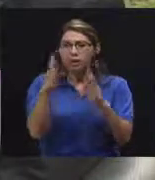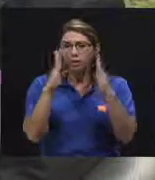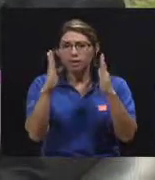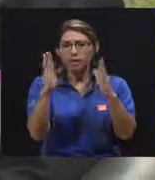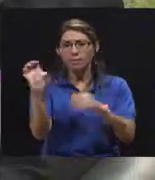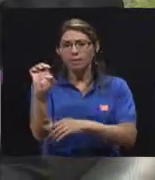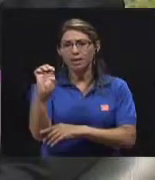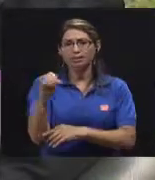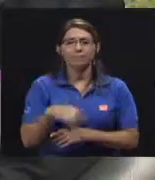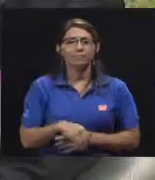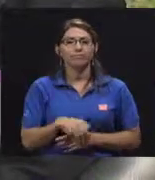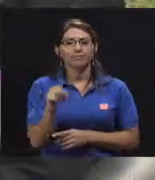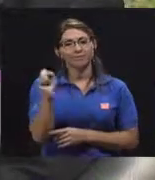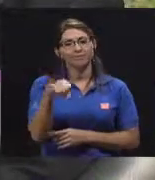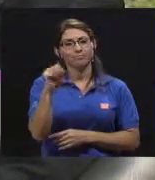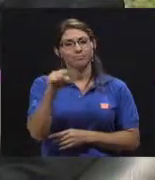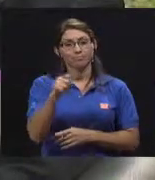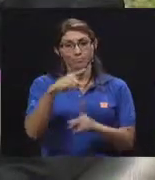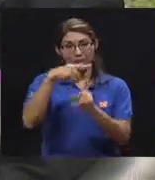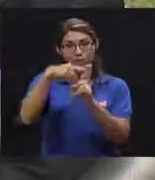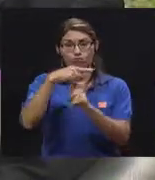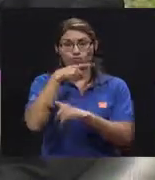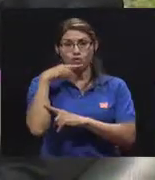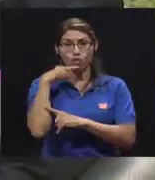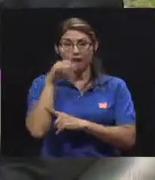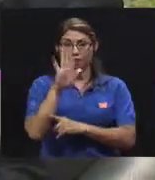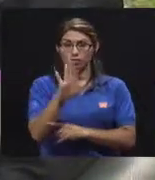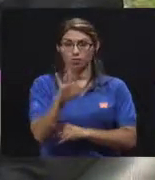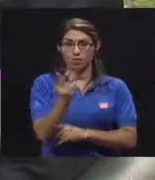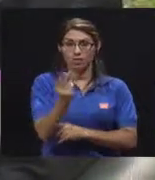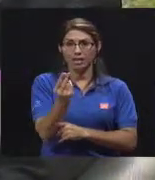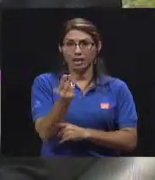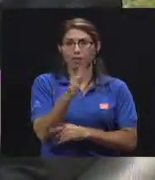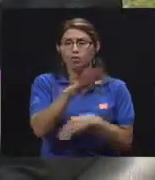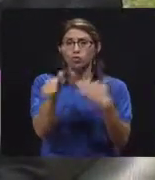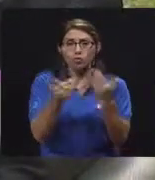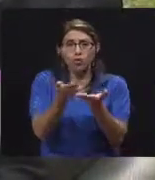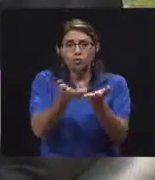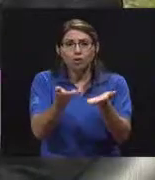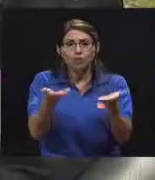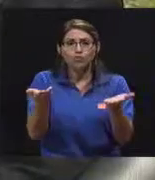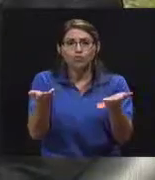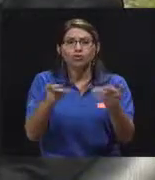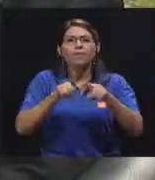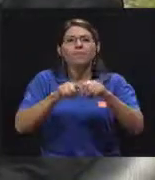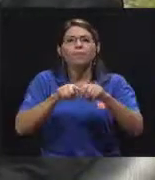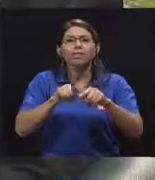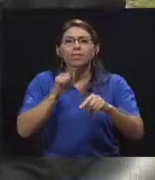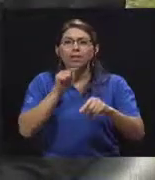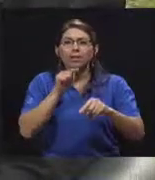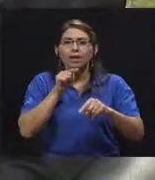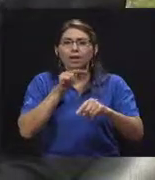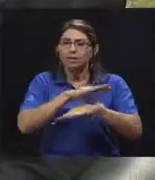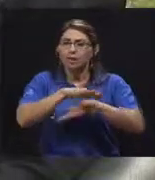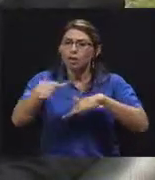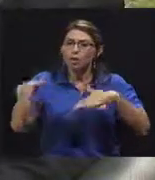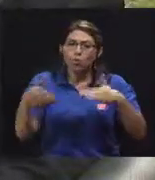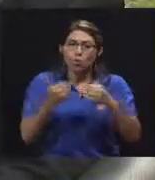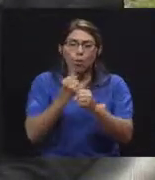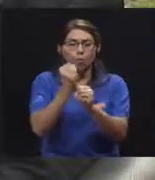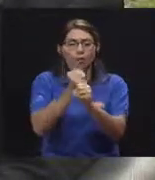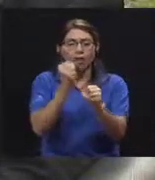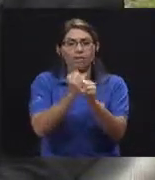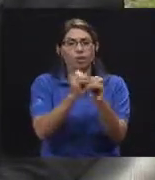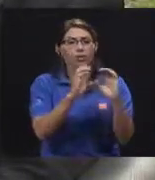recursos con los que cuenta la Cruz Roja va a depender del trabajo en conjunto de todos los miembros, según por comités aquí